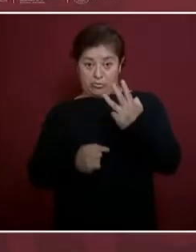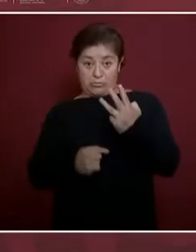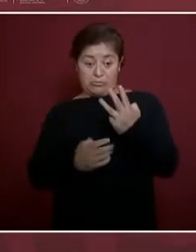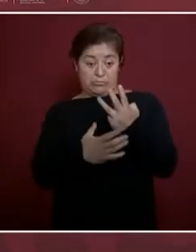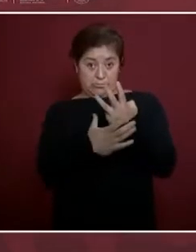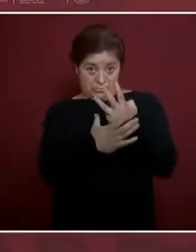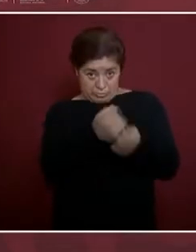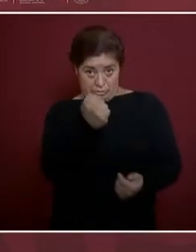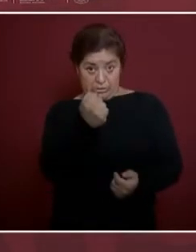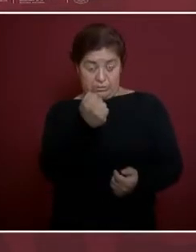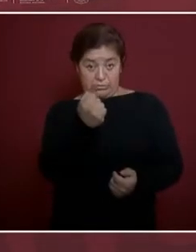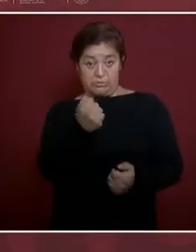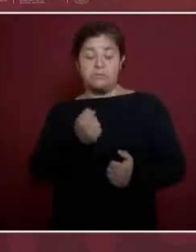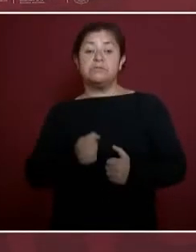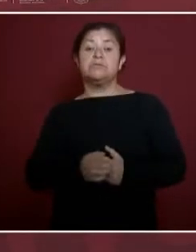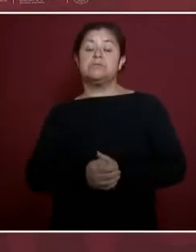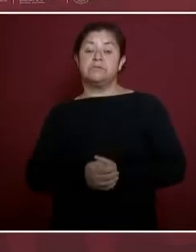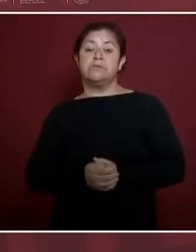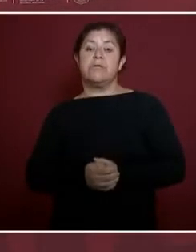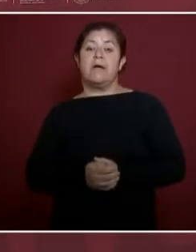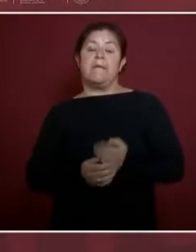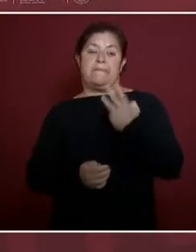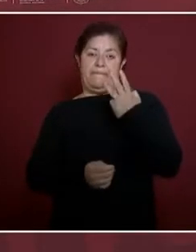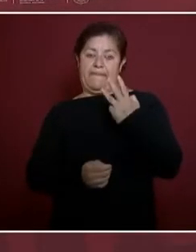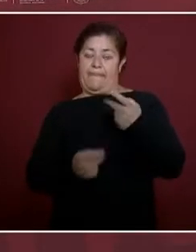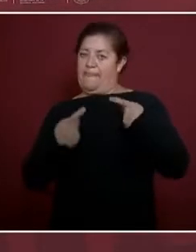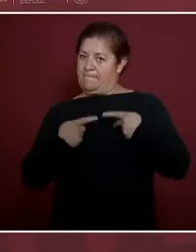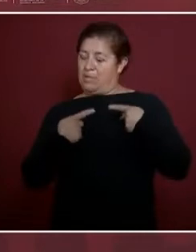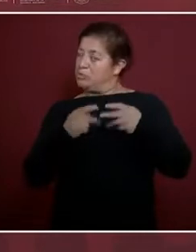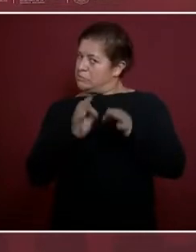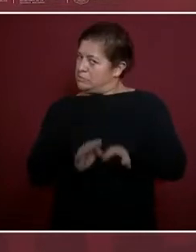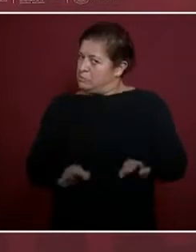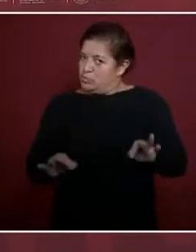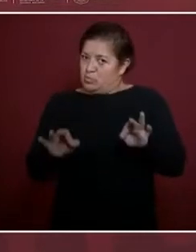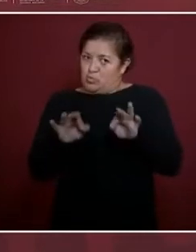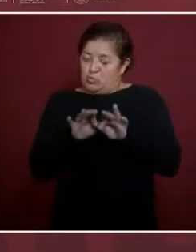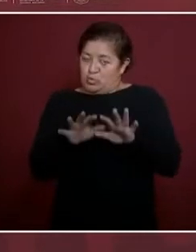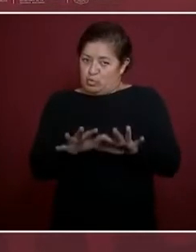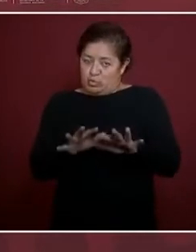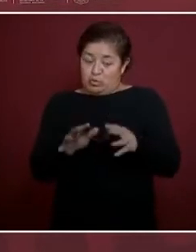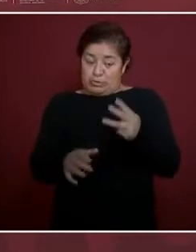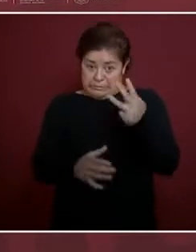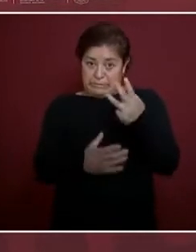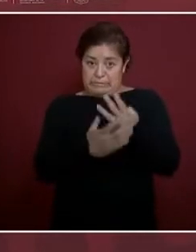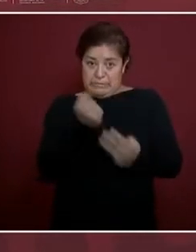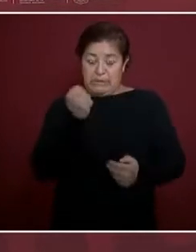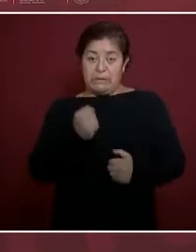personajes puedan